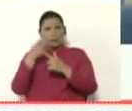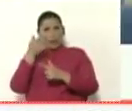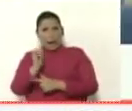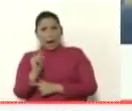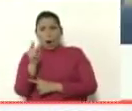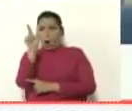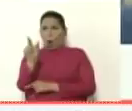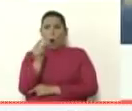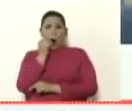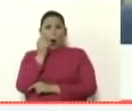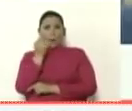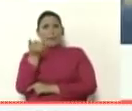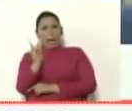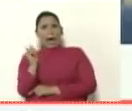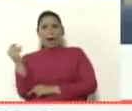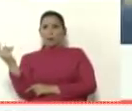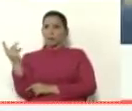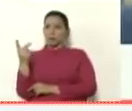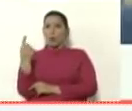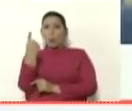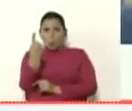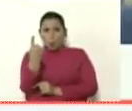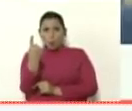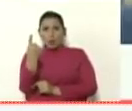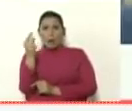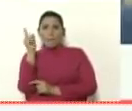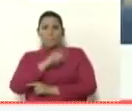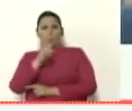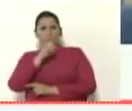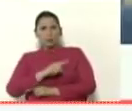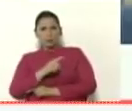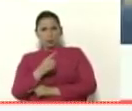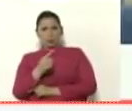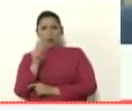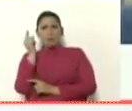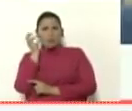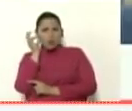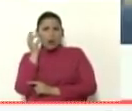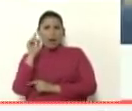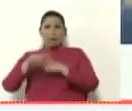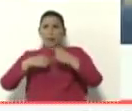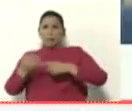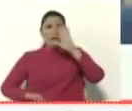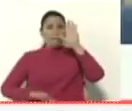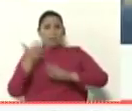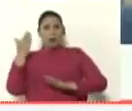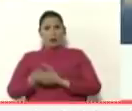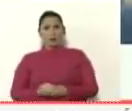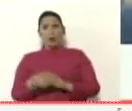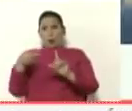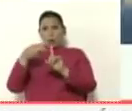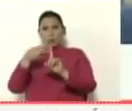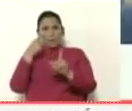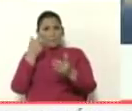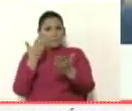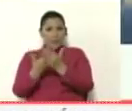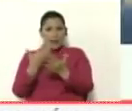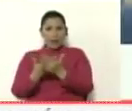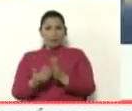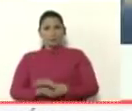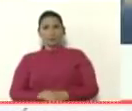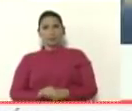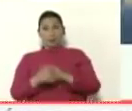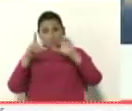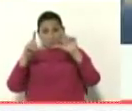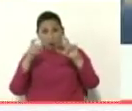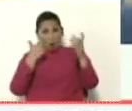al lado del señor superlano aparece una de las prostitutas con la que él se fue luego al hotel chequen dense cuenta que la fotografía